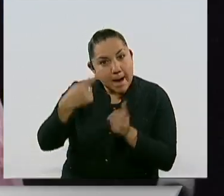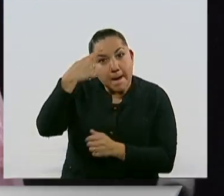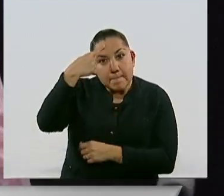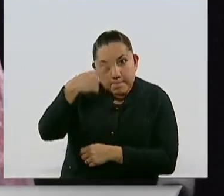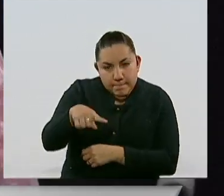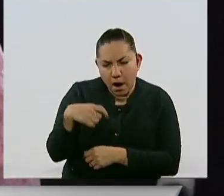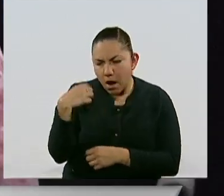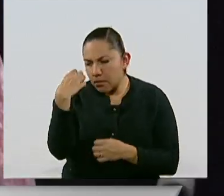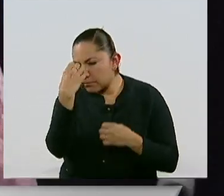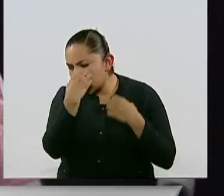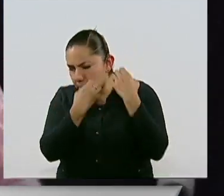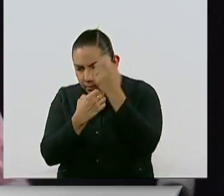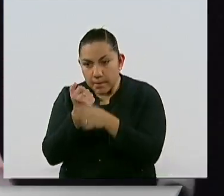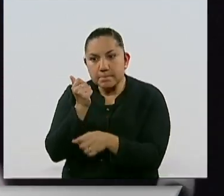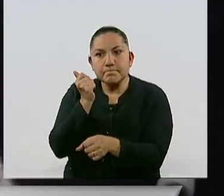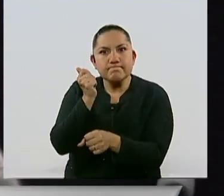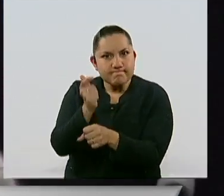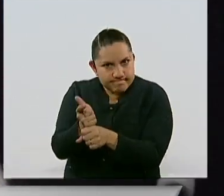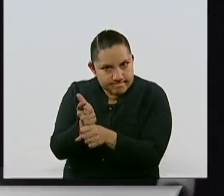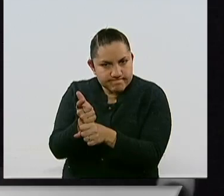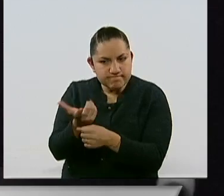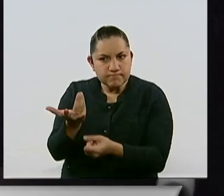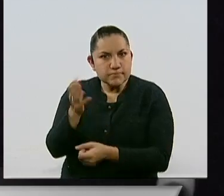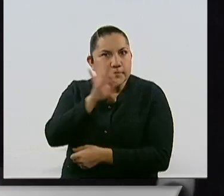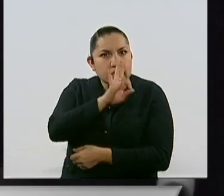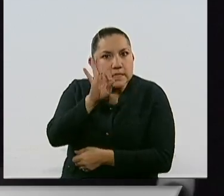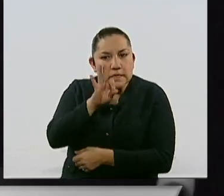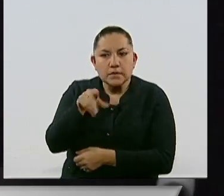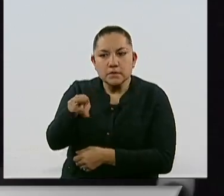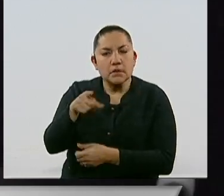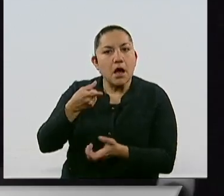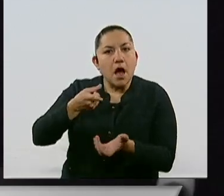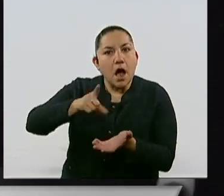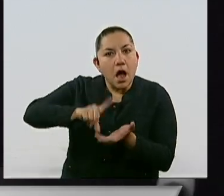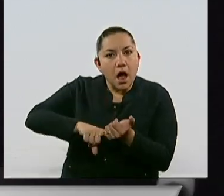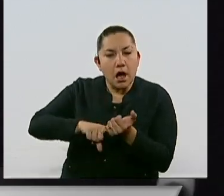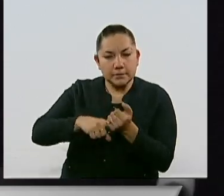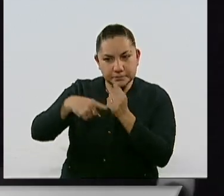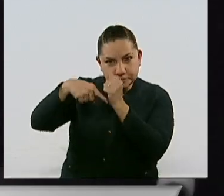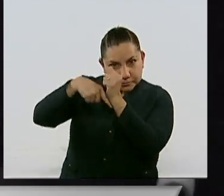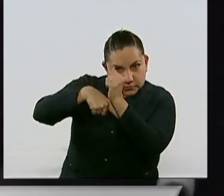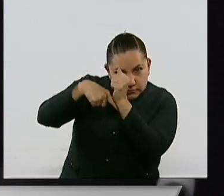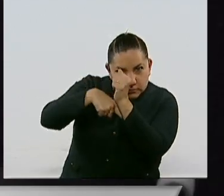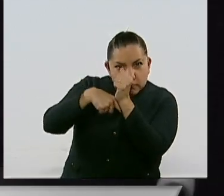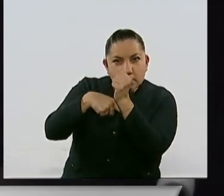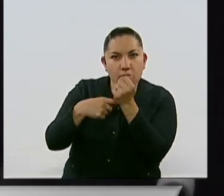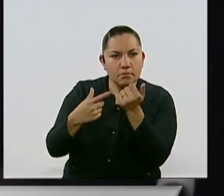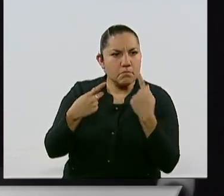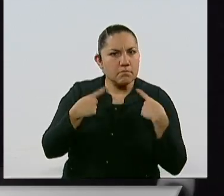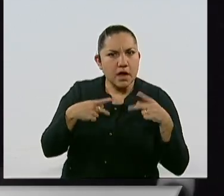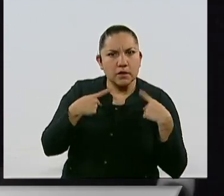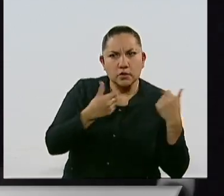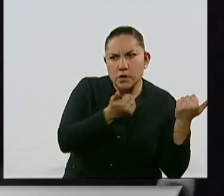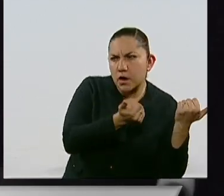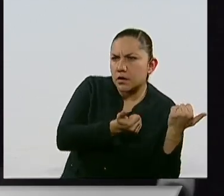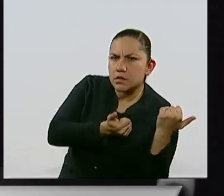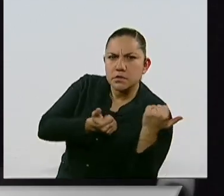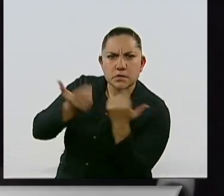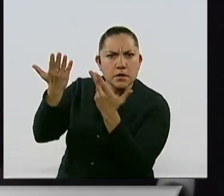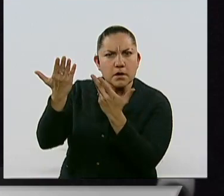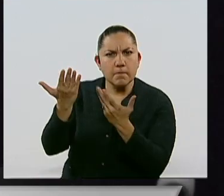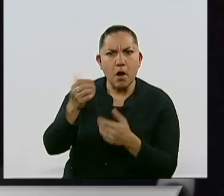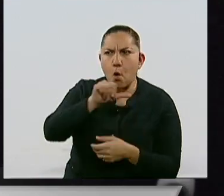trasladando ocultos hacia el interior de trailers, debajo de grandes